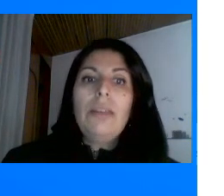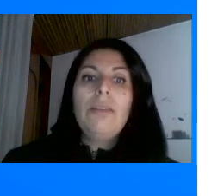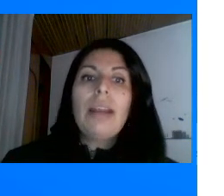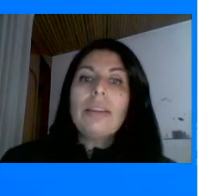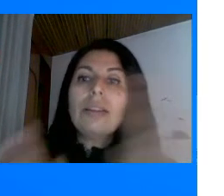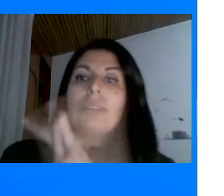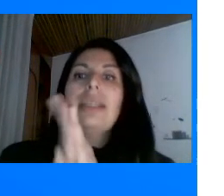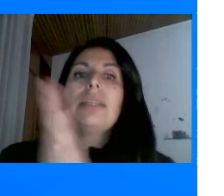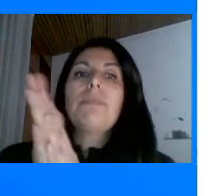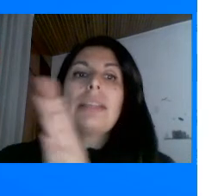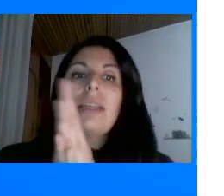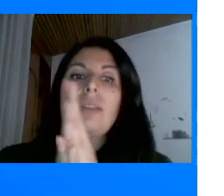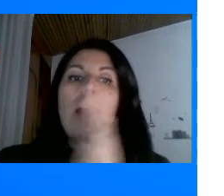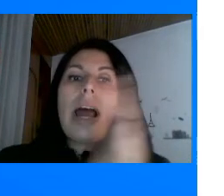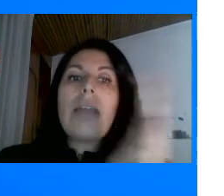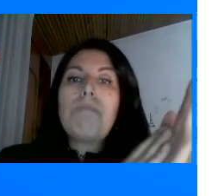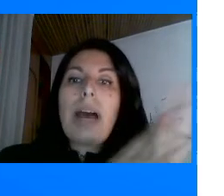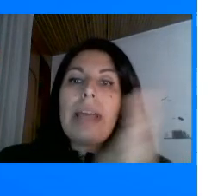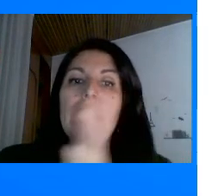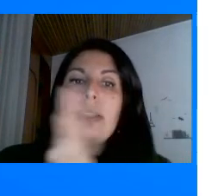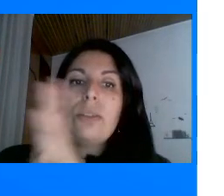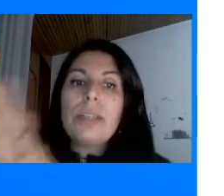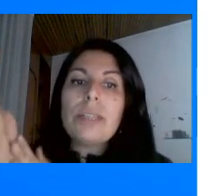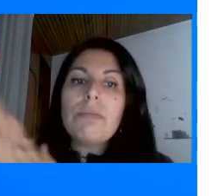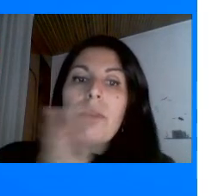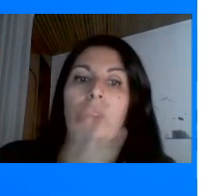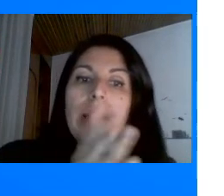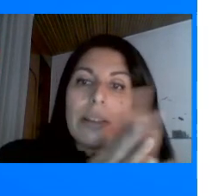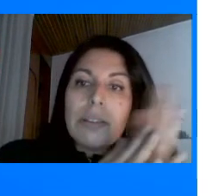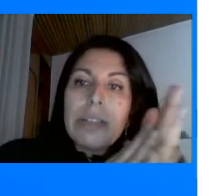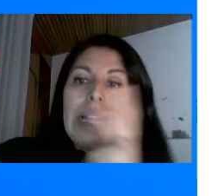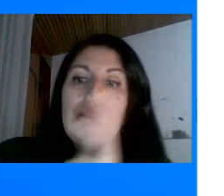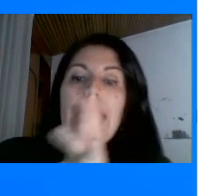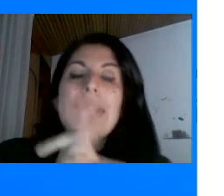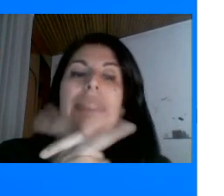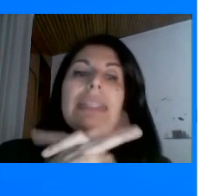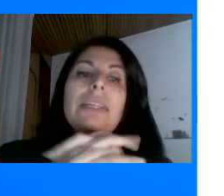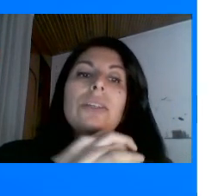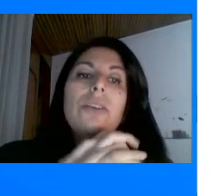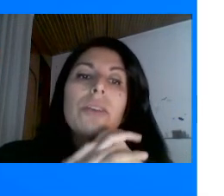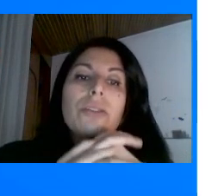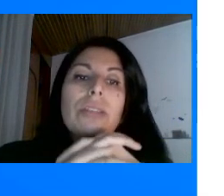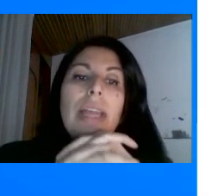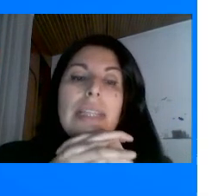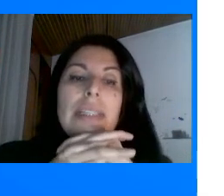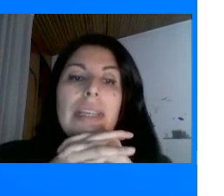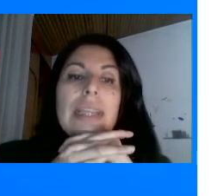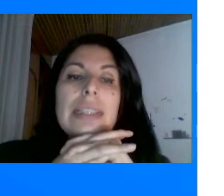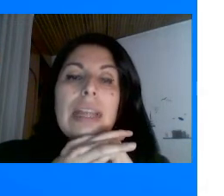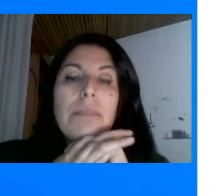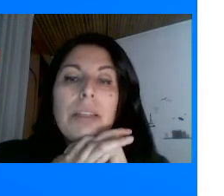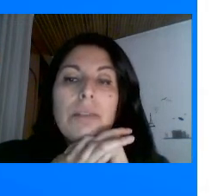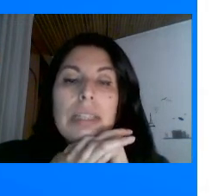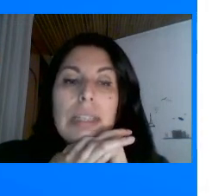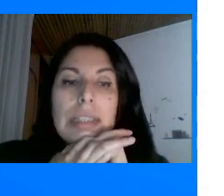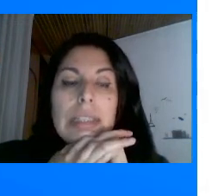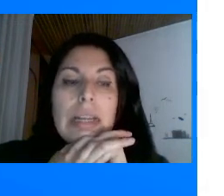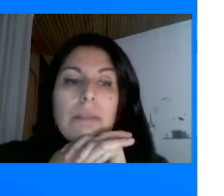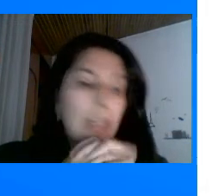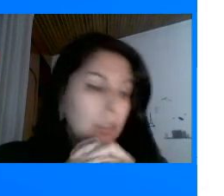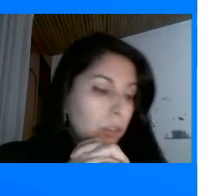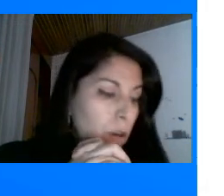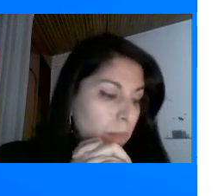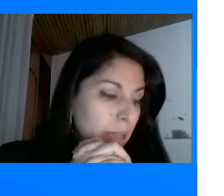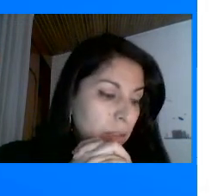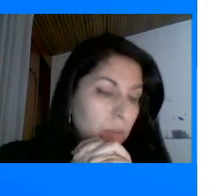Luego entonces Les presento Al padre del turismo moderno Este señor Que ustedes Están viendo allí Se